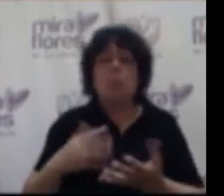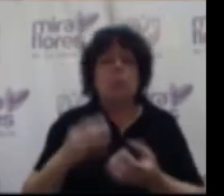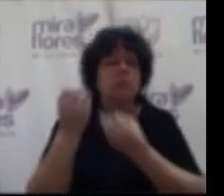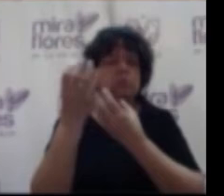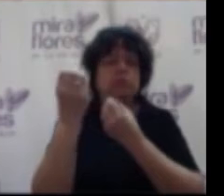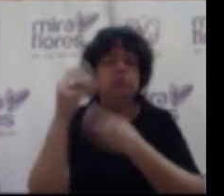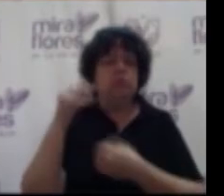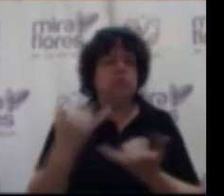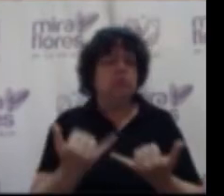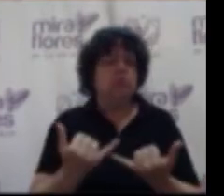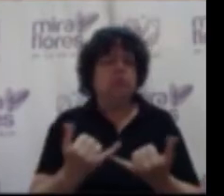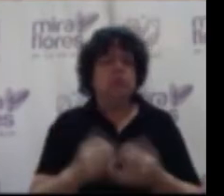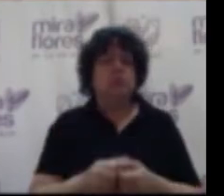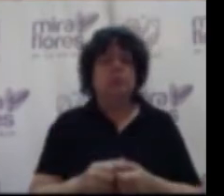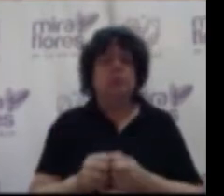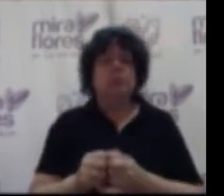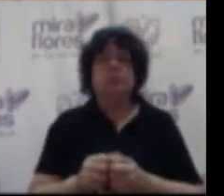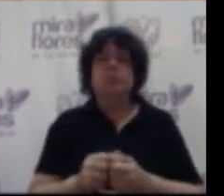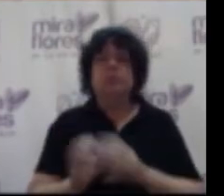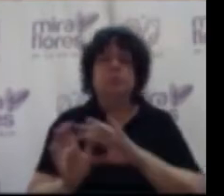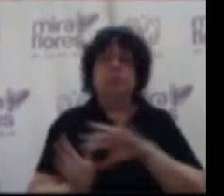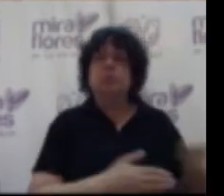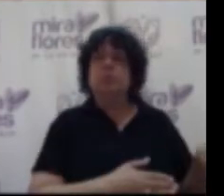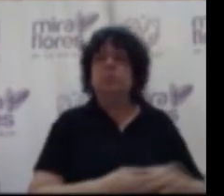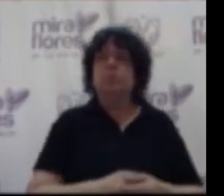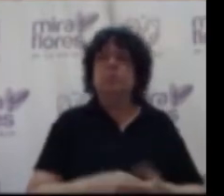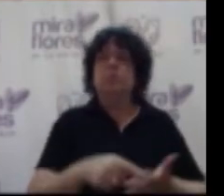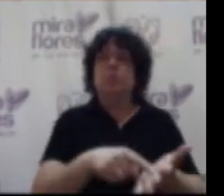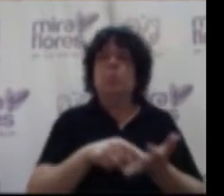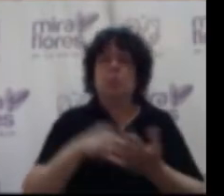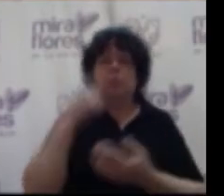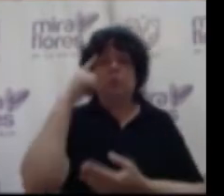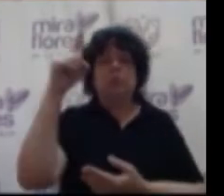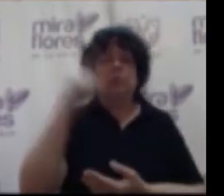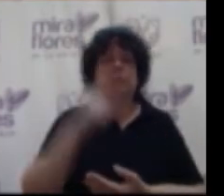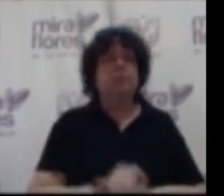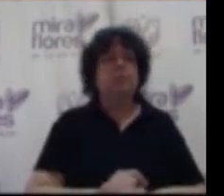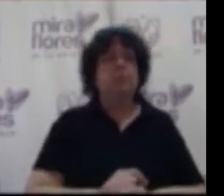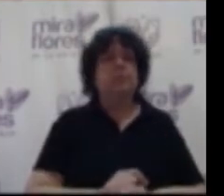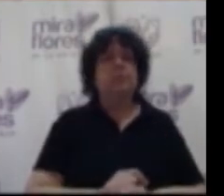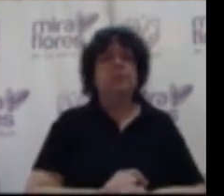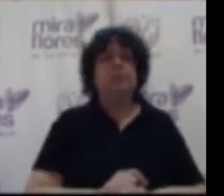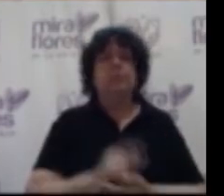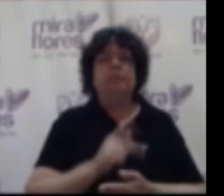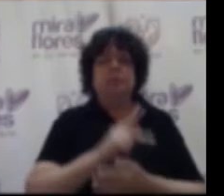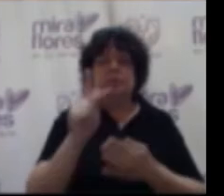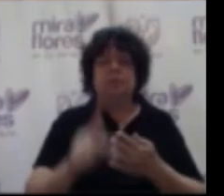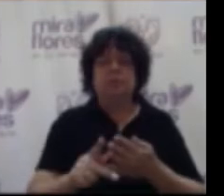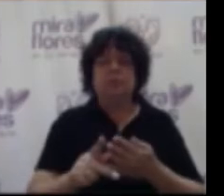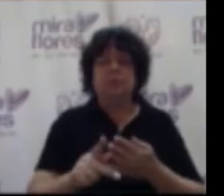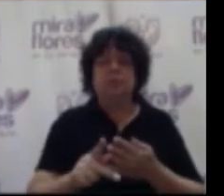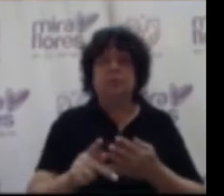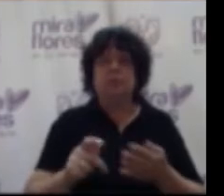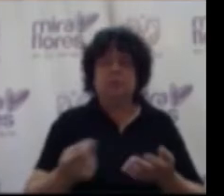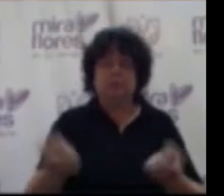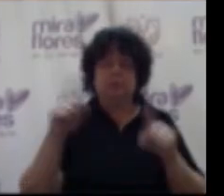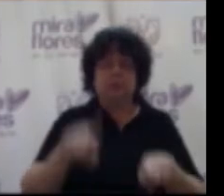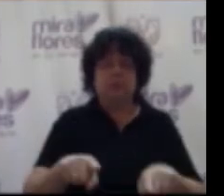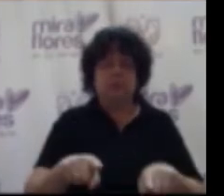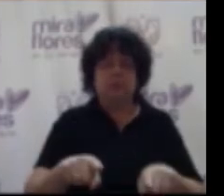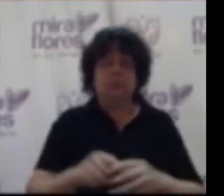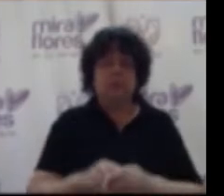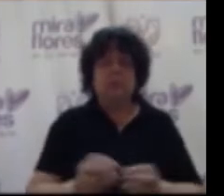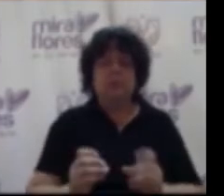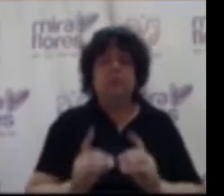habiendo informes en esta estación vamos a lo que es orden del día proyecto de acuerdo de consejo que